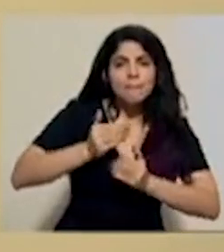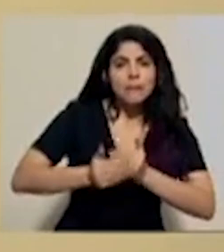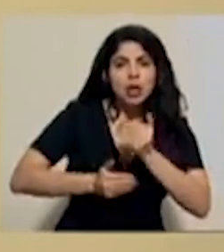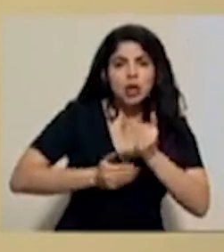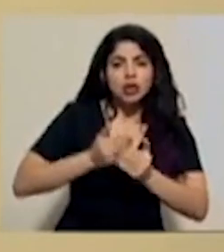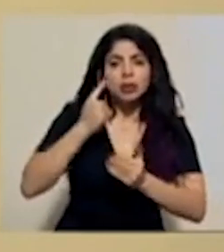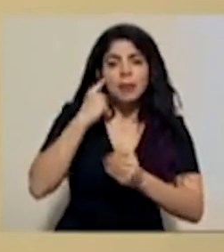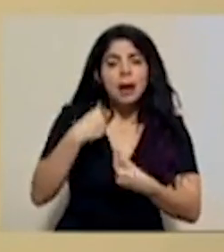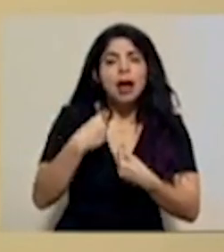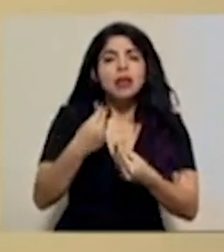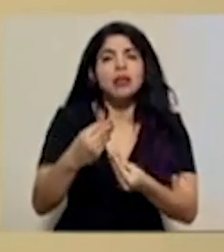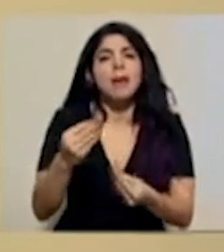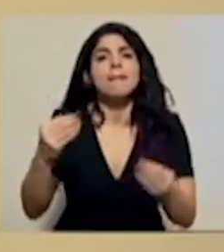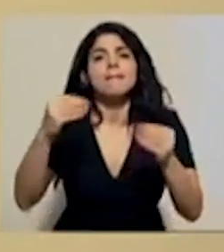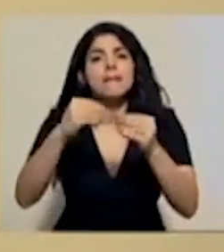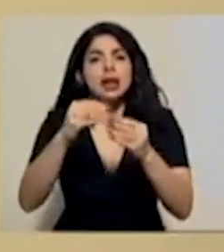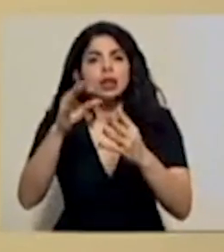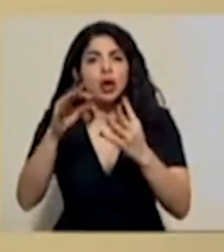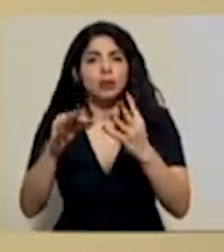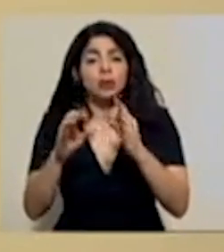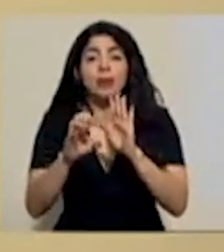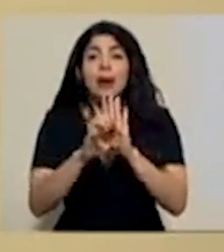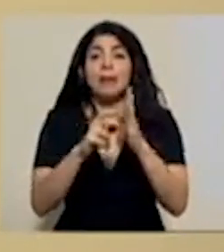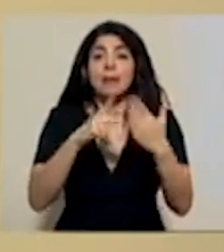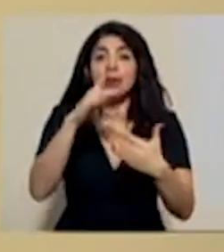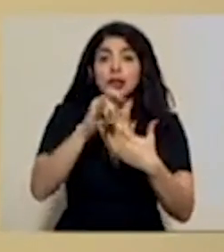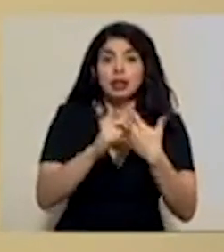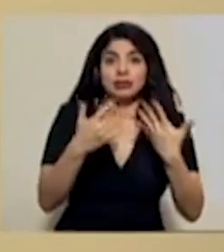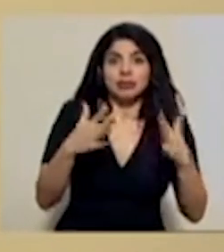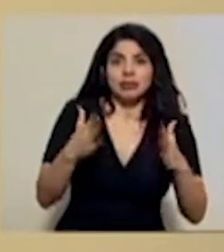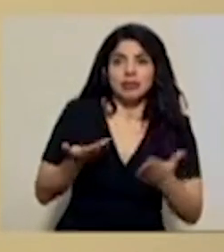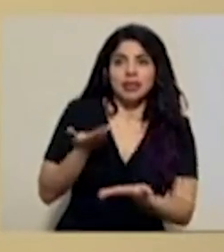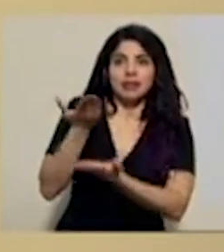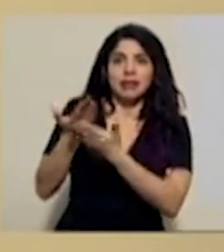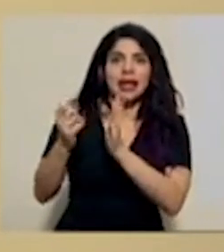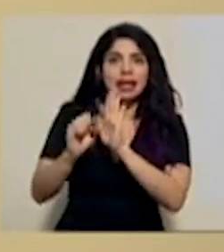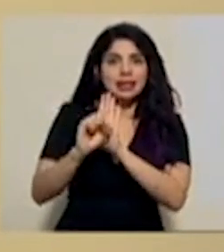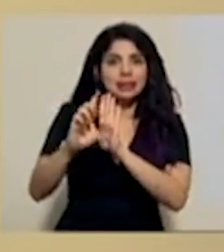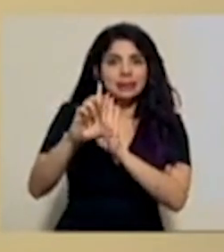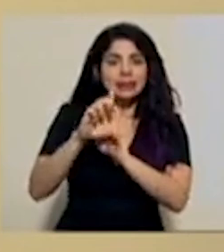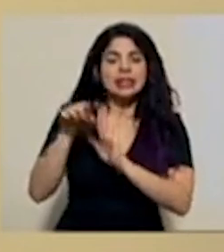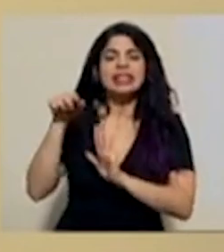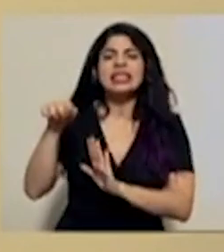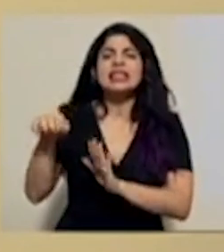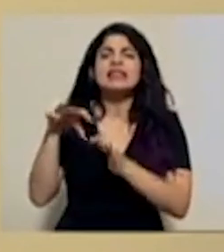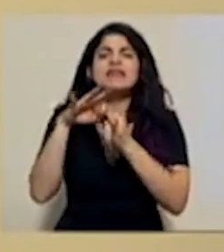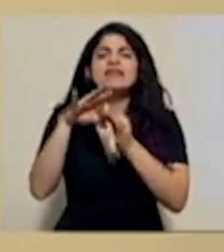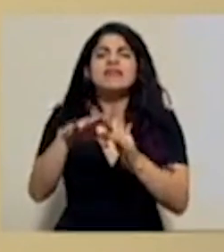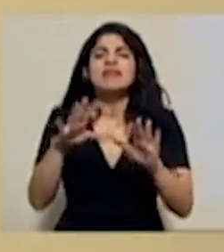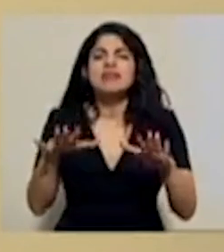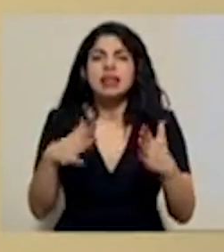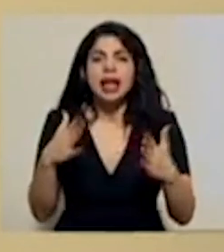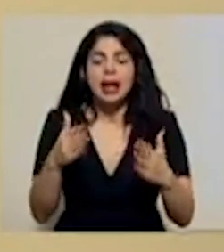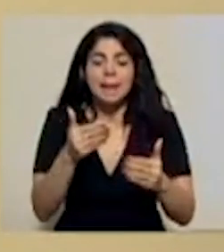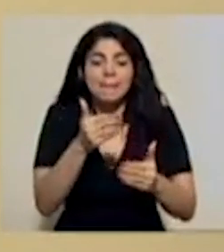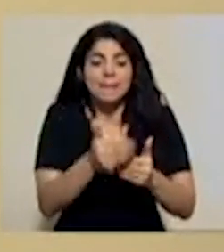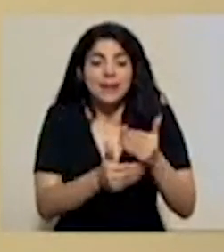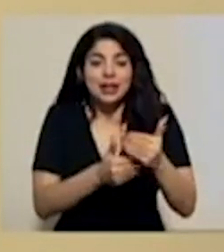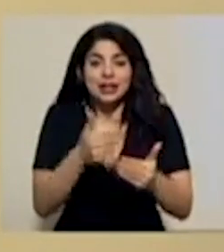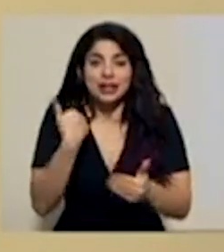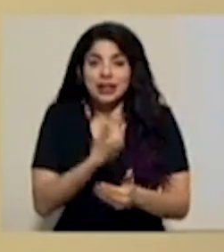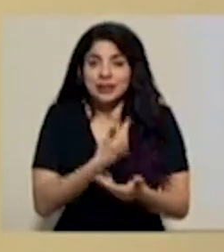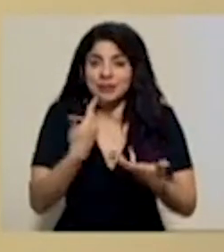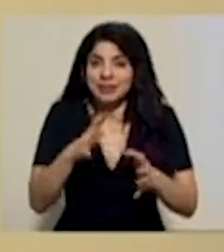algunas alternativas, como por ejemplo el proyecto que ya está en la corriente legislativa, que responde al proceso que hemos